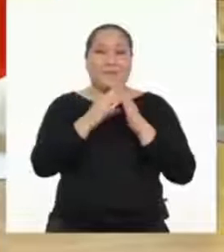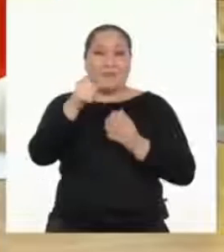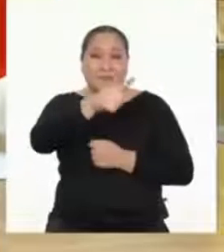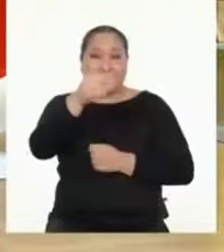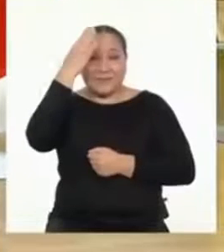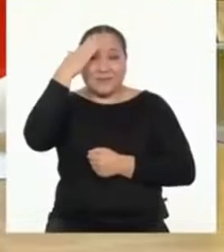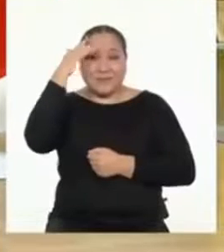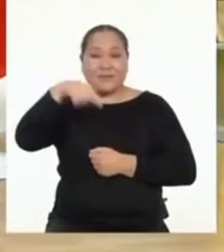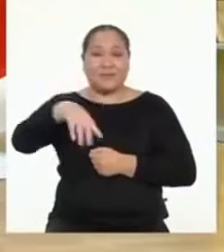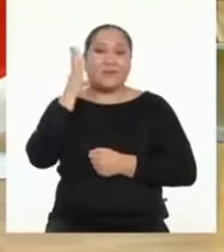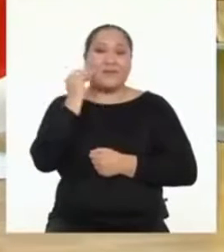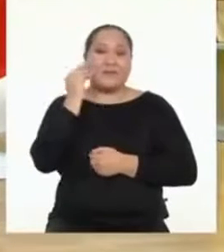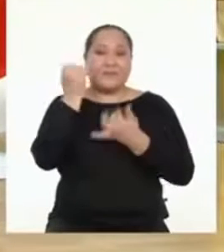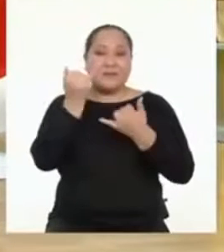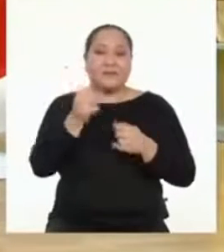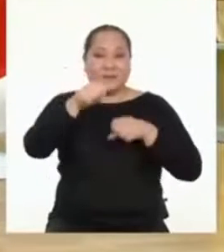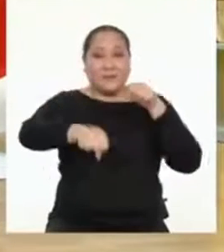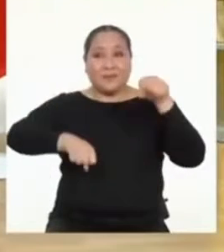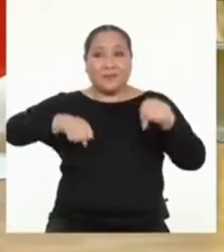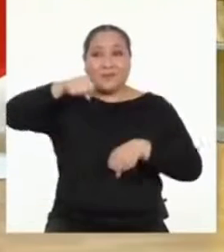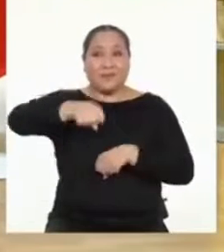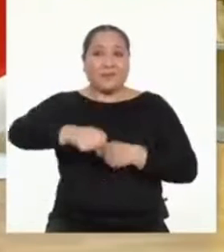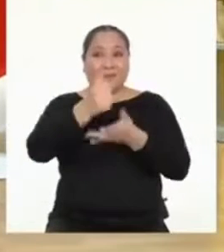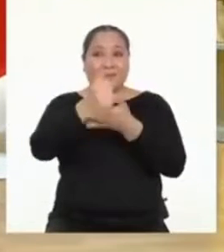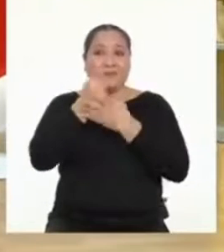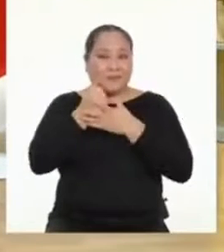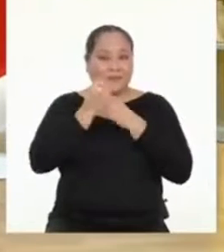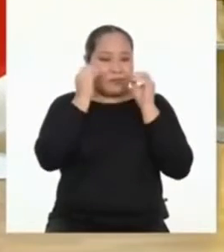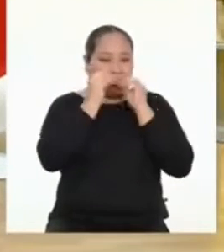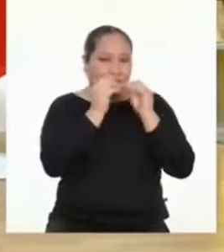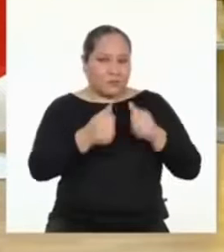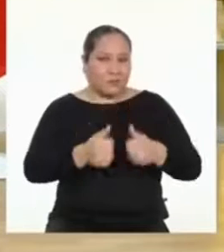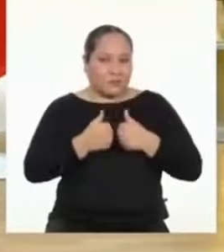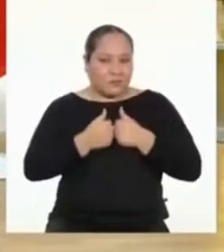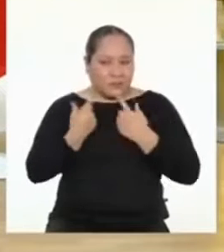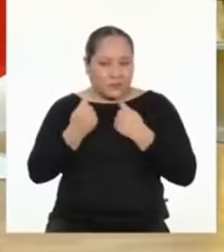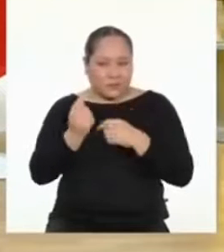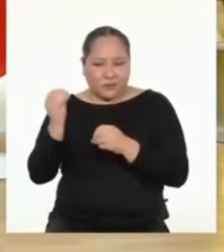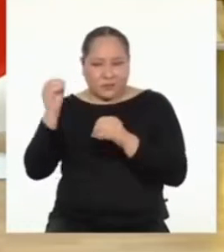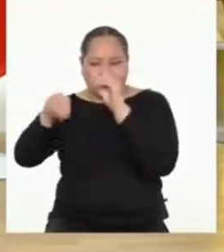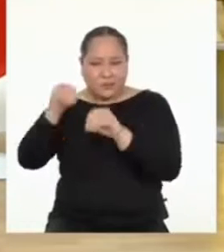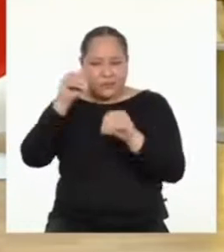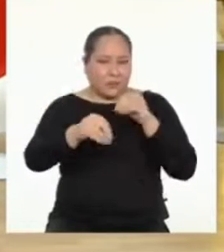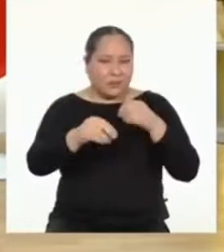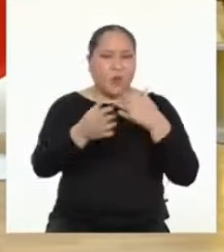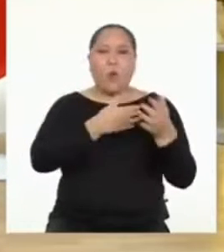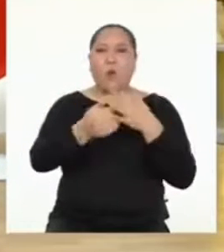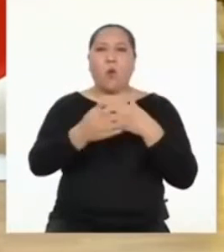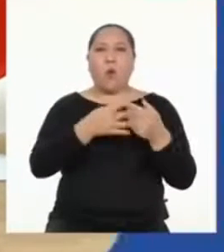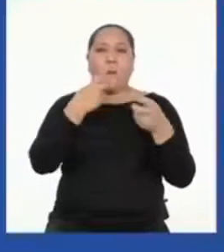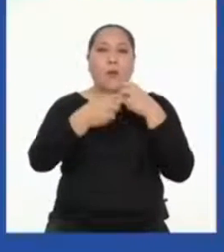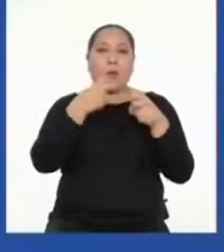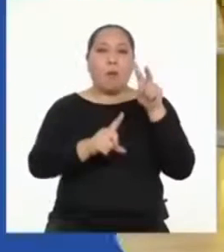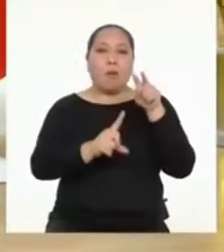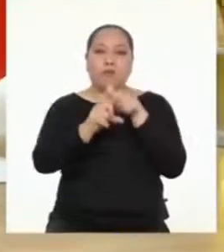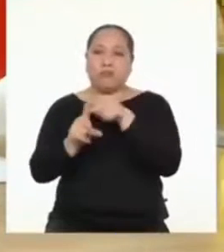¿Saben? La experiencia de hoy en la bicicleta me sirve para afrontar la vida y trato de aplicarla a todos los desafíos que aparecen en